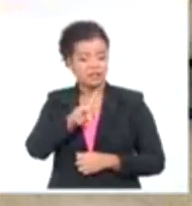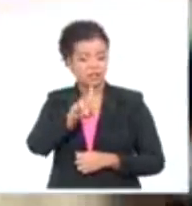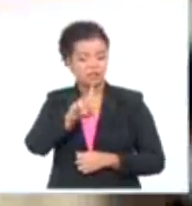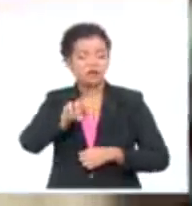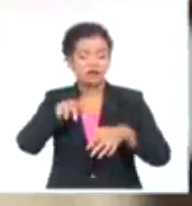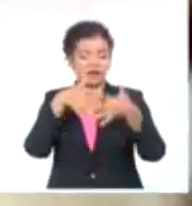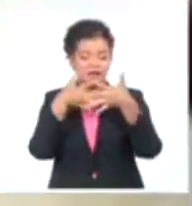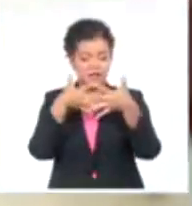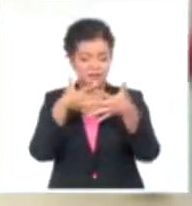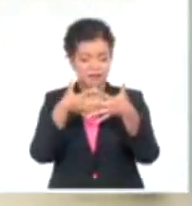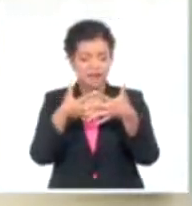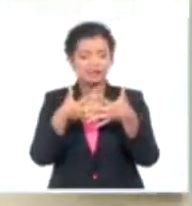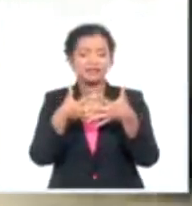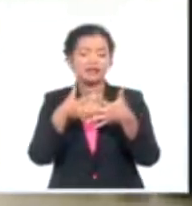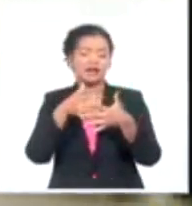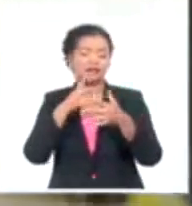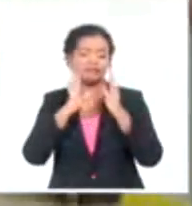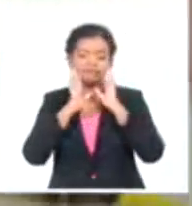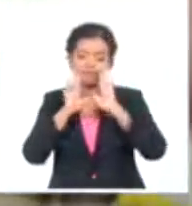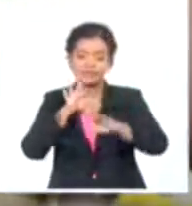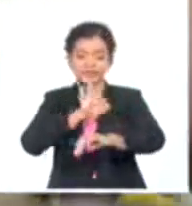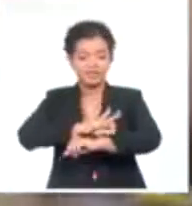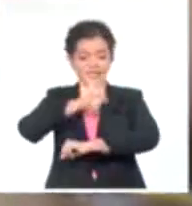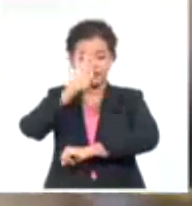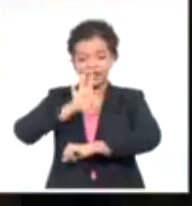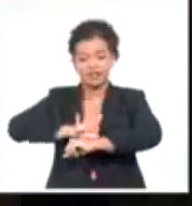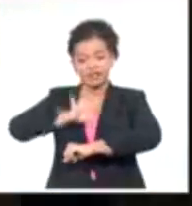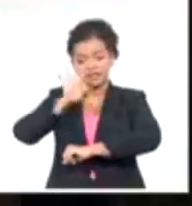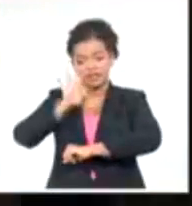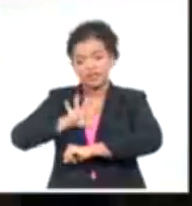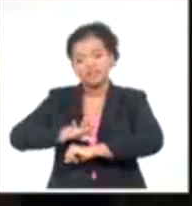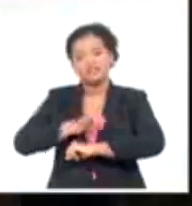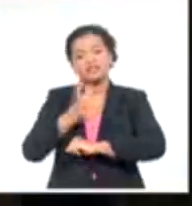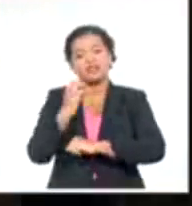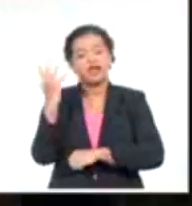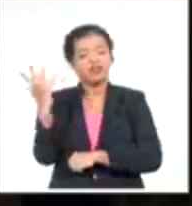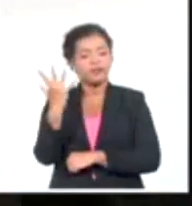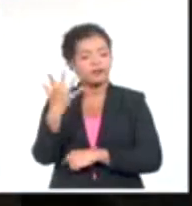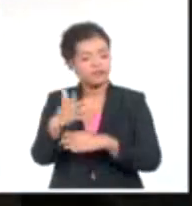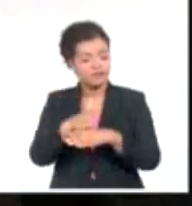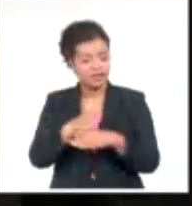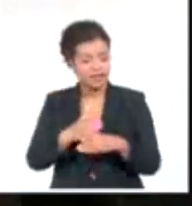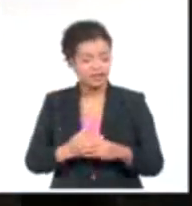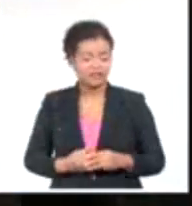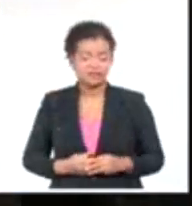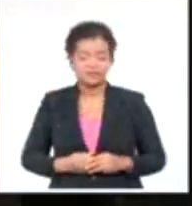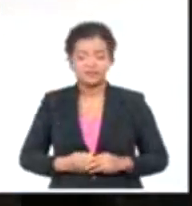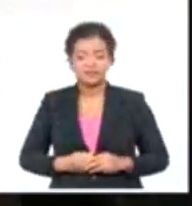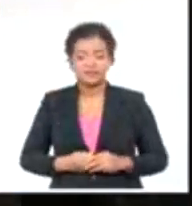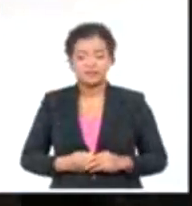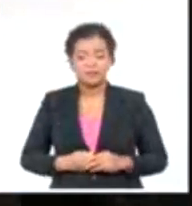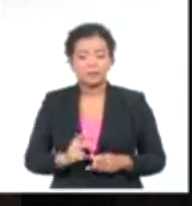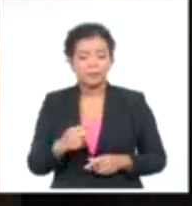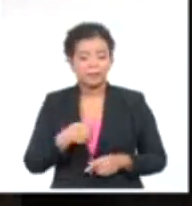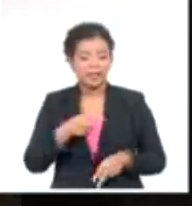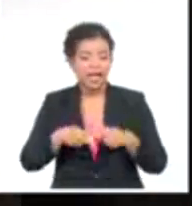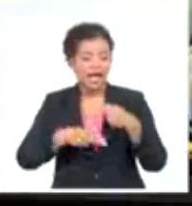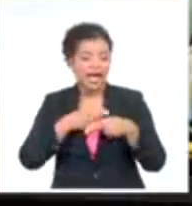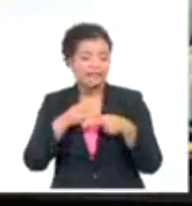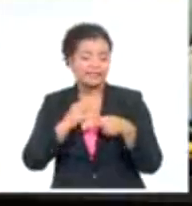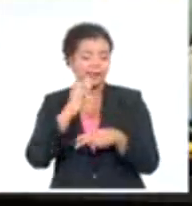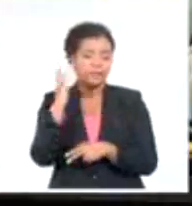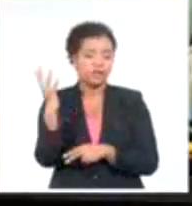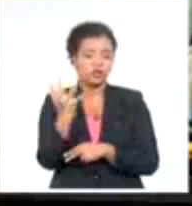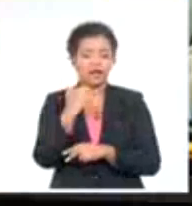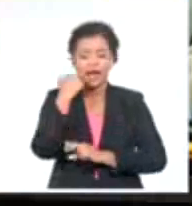enfocada en el diseño y fabricación de dispositivos meteorológicos. Hacer una estación meteorológica con características únicas en el mundo.